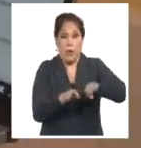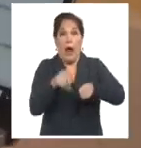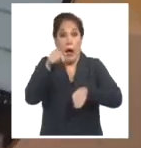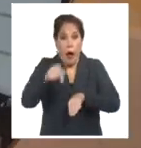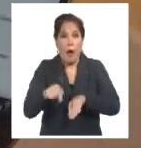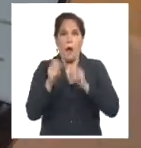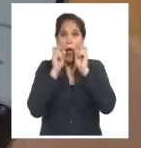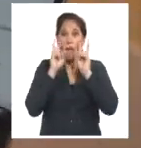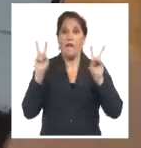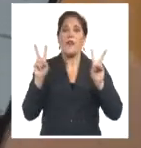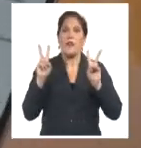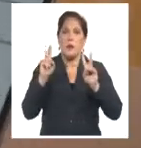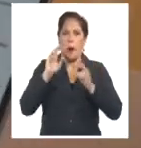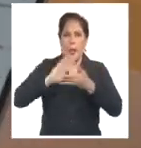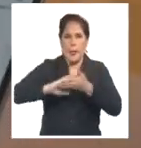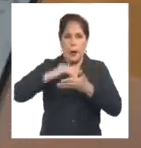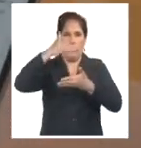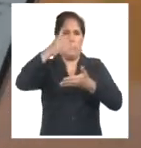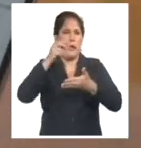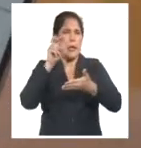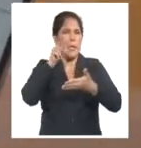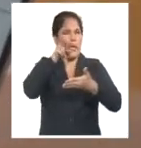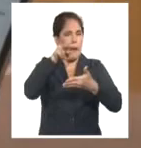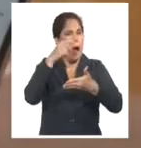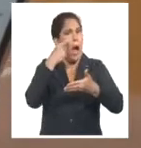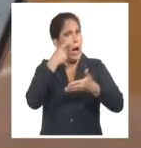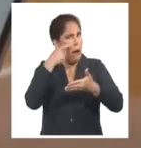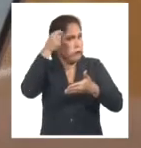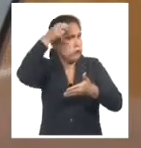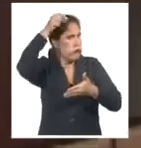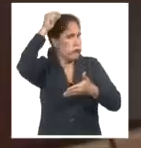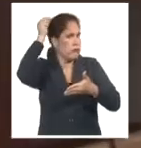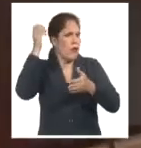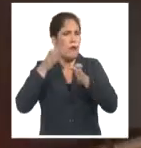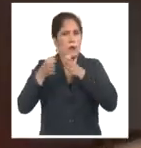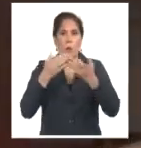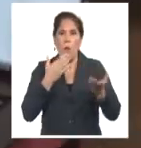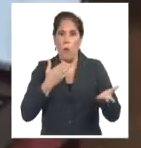se le puede ver detalladamente sus estructuras y medir múltiples aspectos de su función.